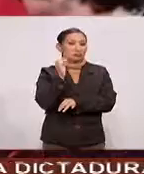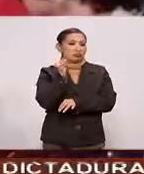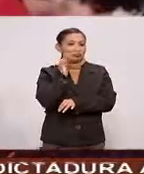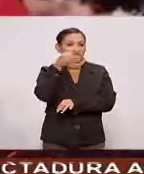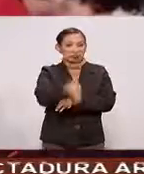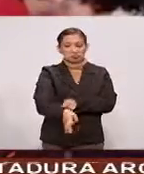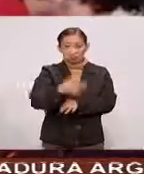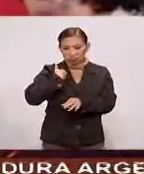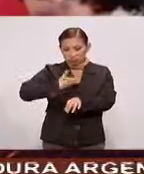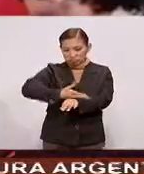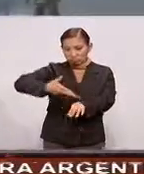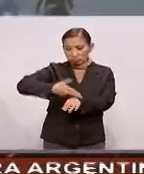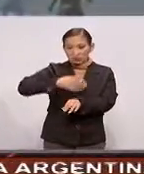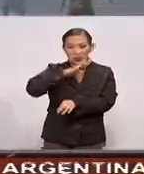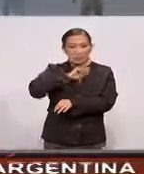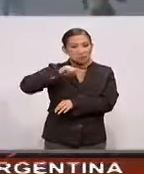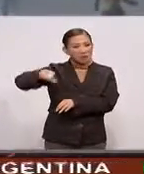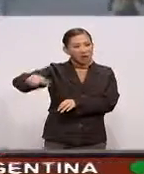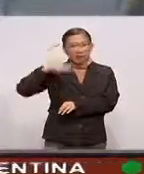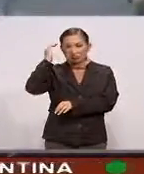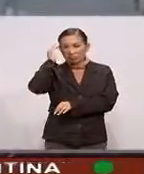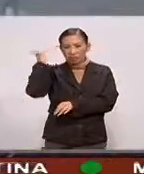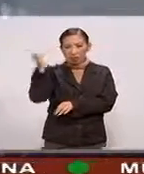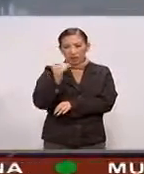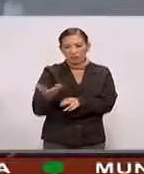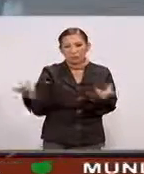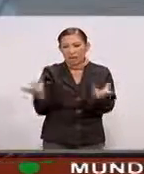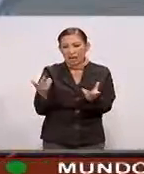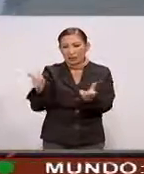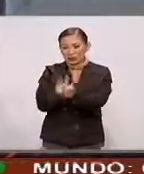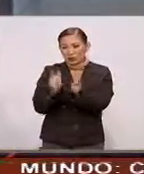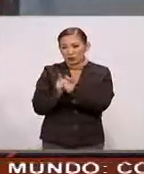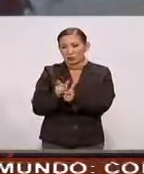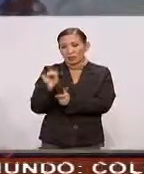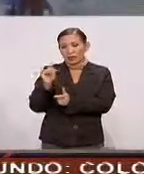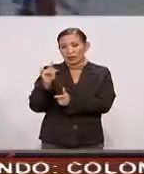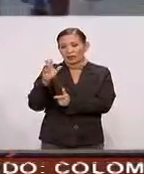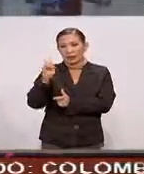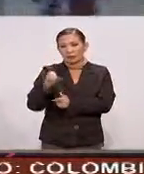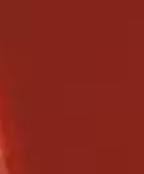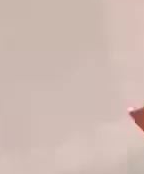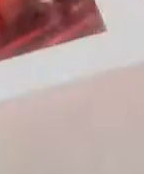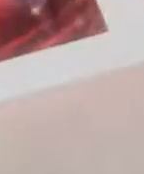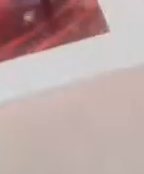Una resolución En la que Condena las atrocidades Del grupo extremista